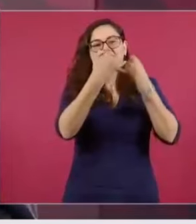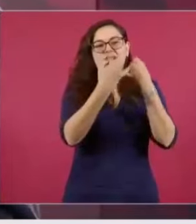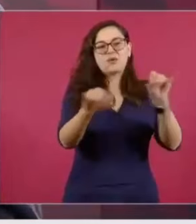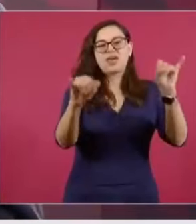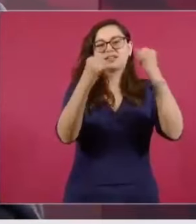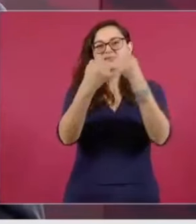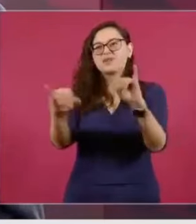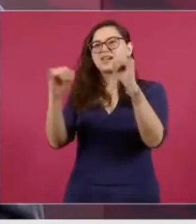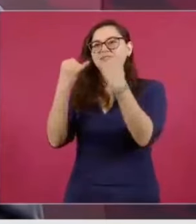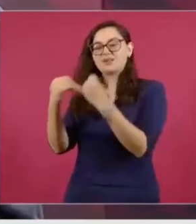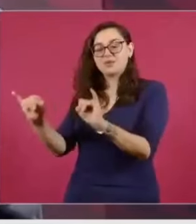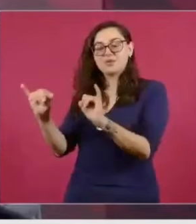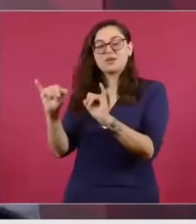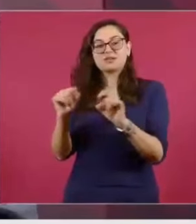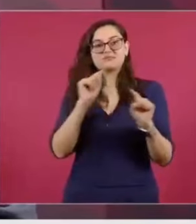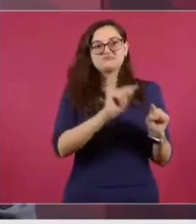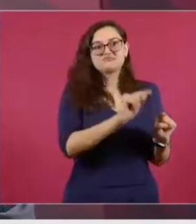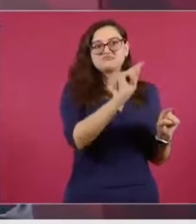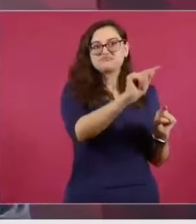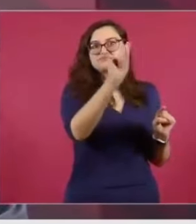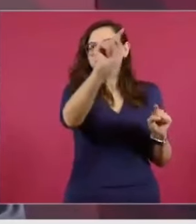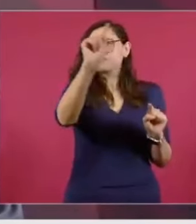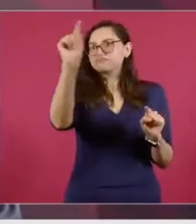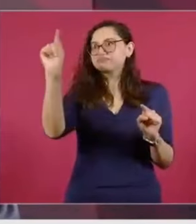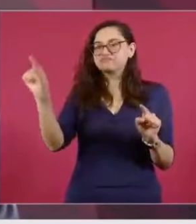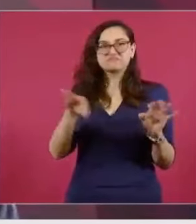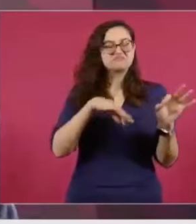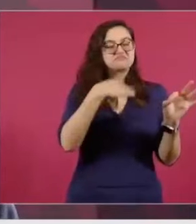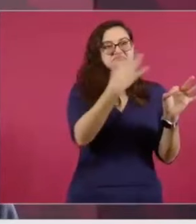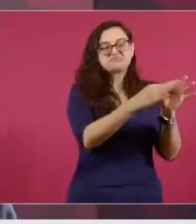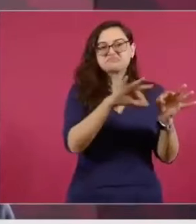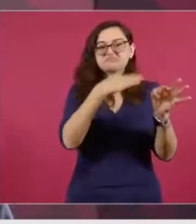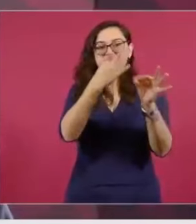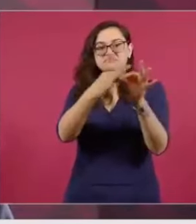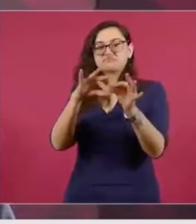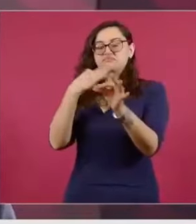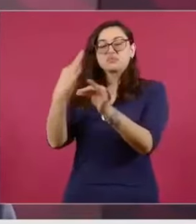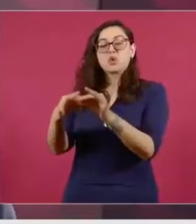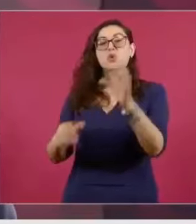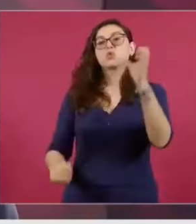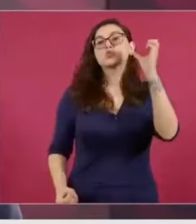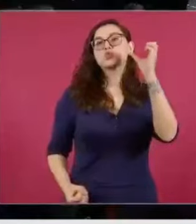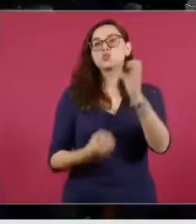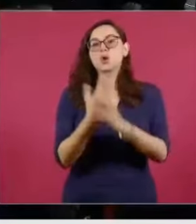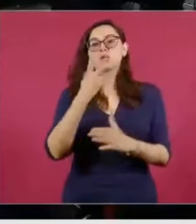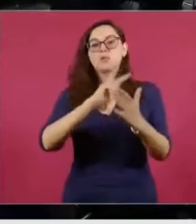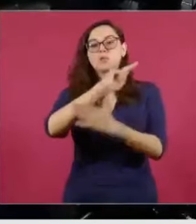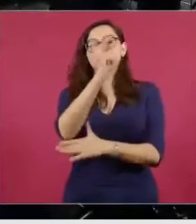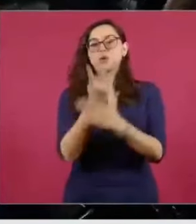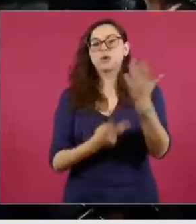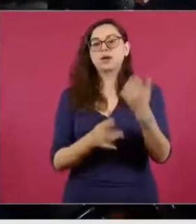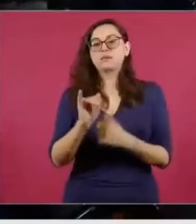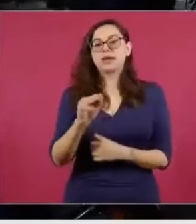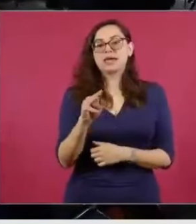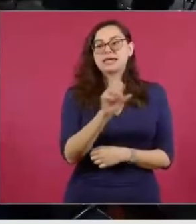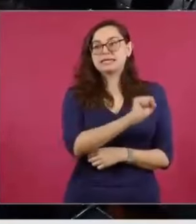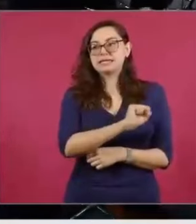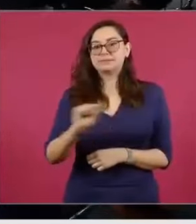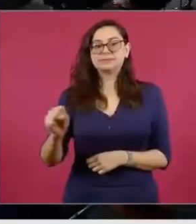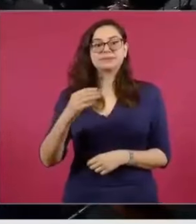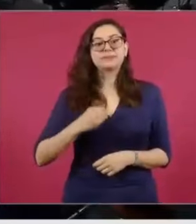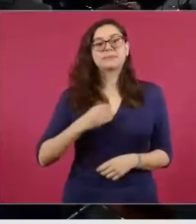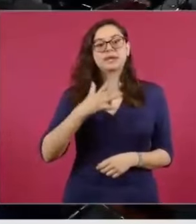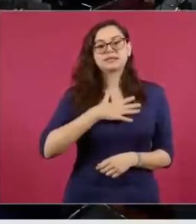El López Obrador dijo que no hay que hacerles caso a las advertencias que ha lanzado Fitch Ratings, esta